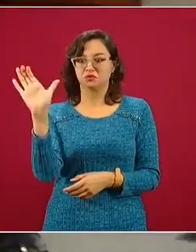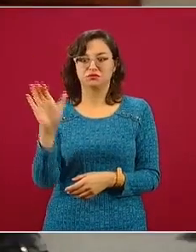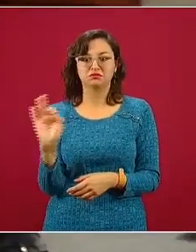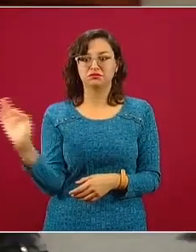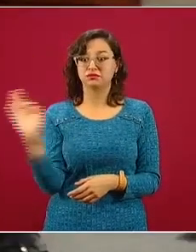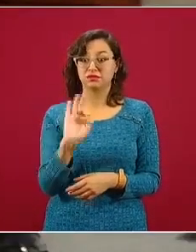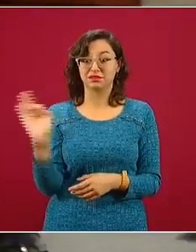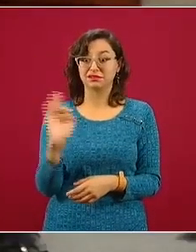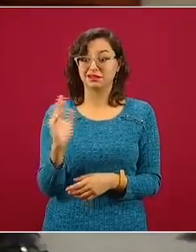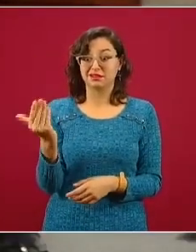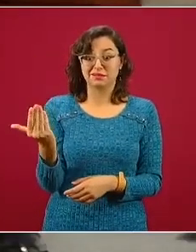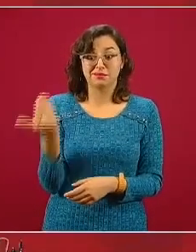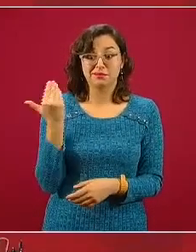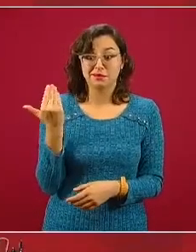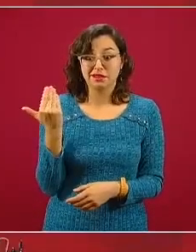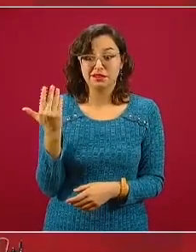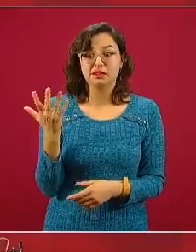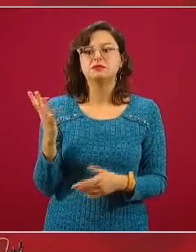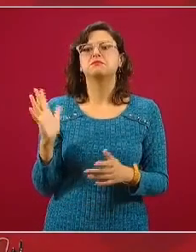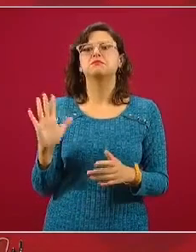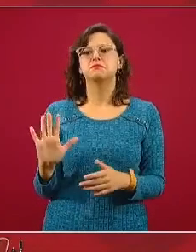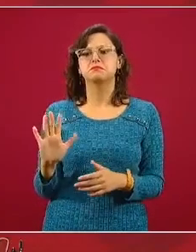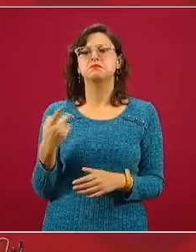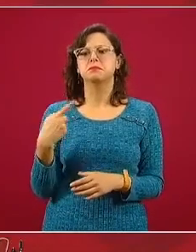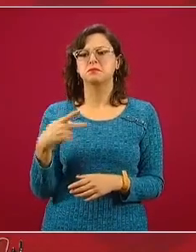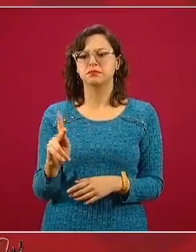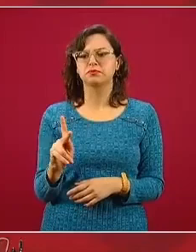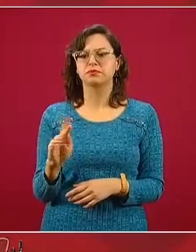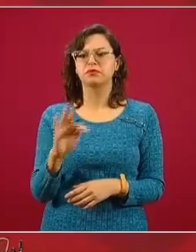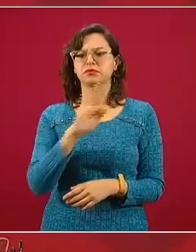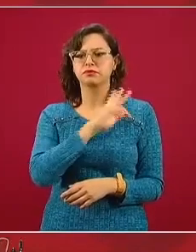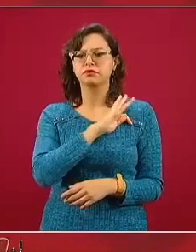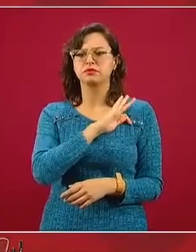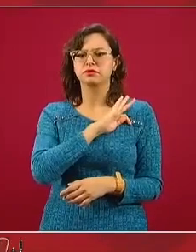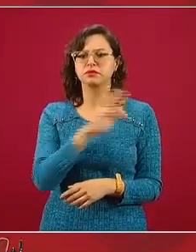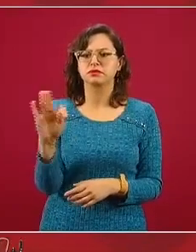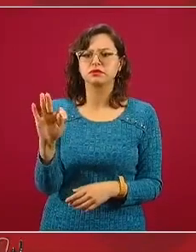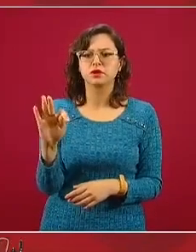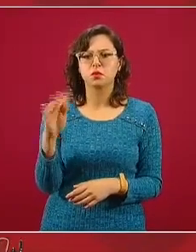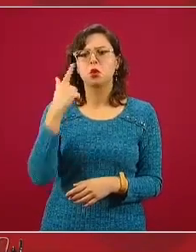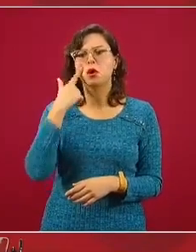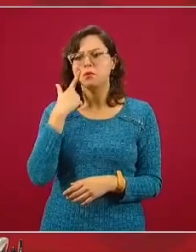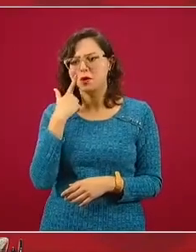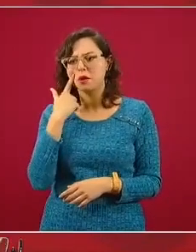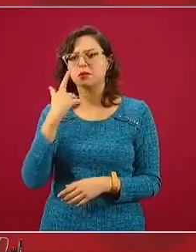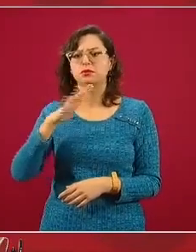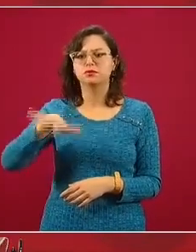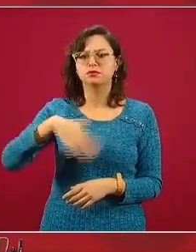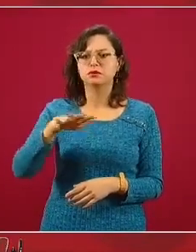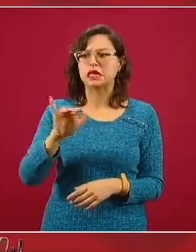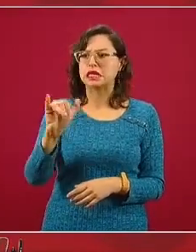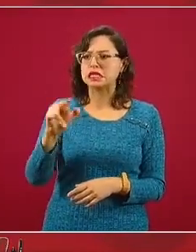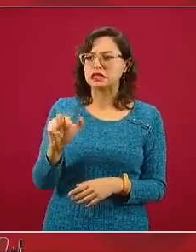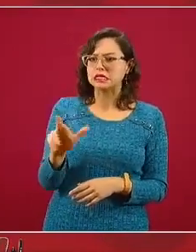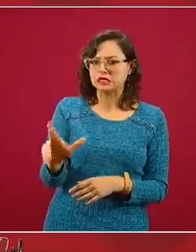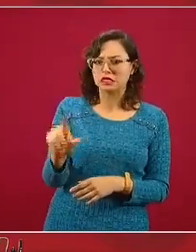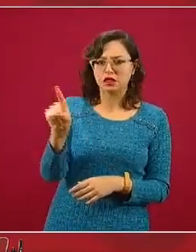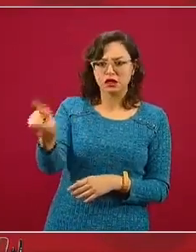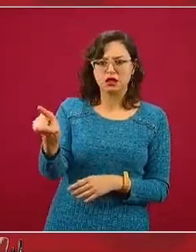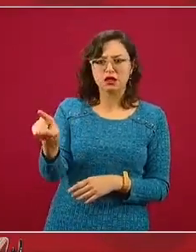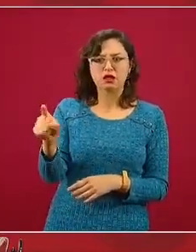acaba de documentar y los mecanismos existen para que se busque el apoyo. El INER no es una